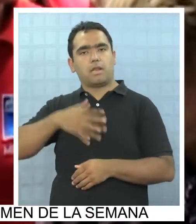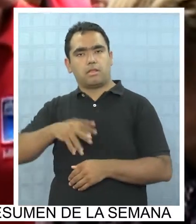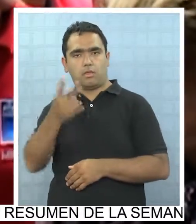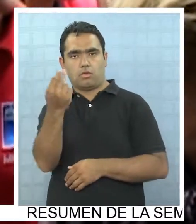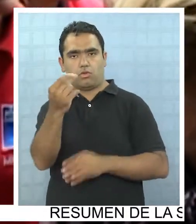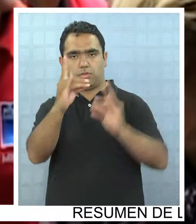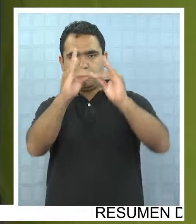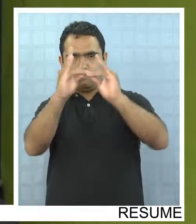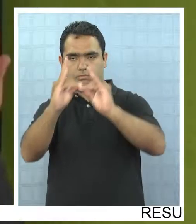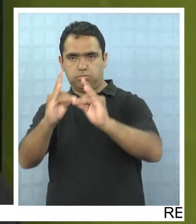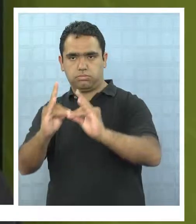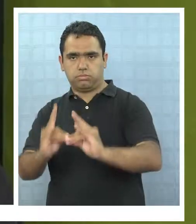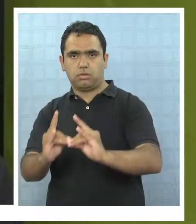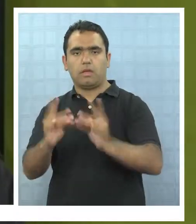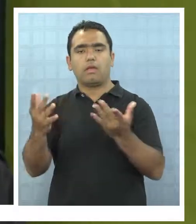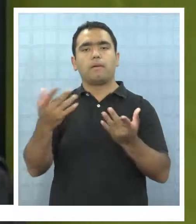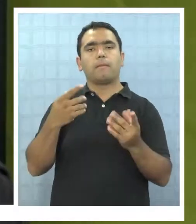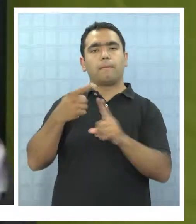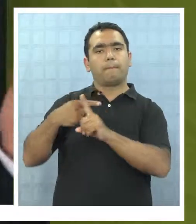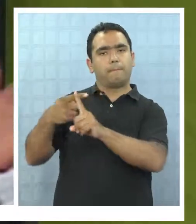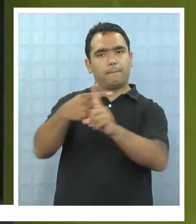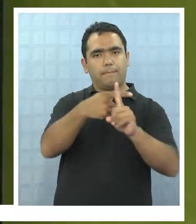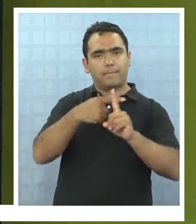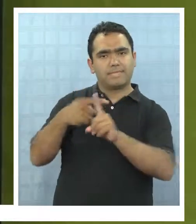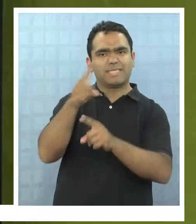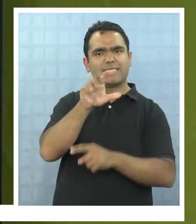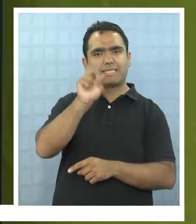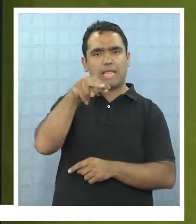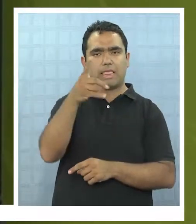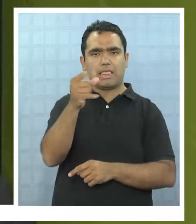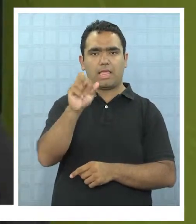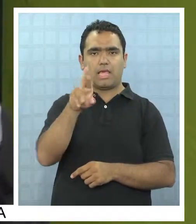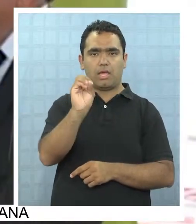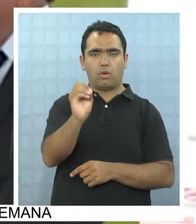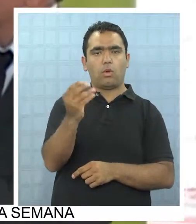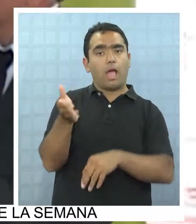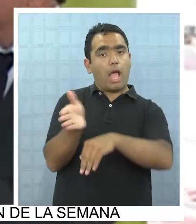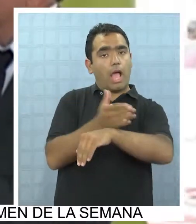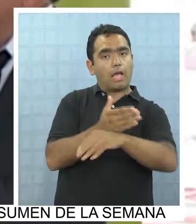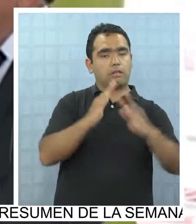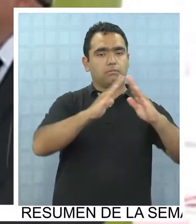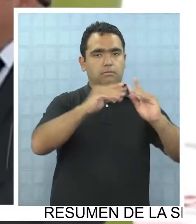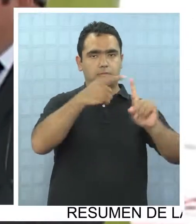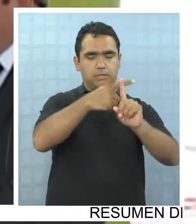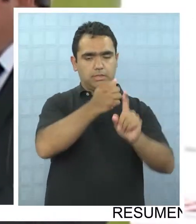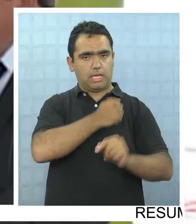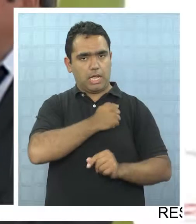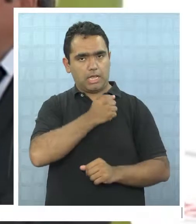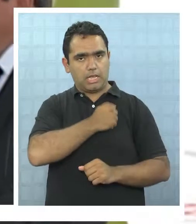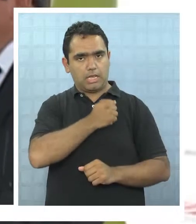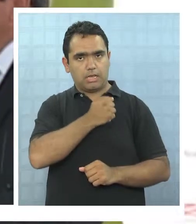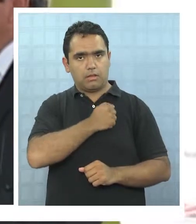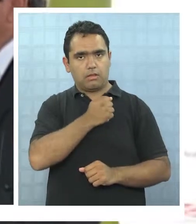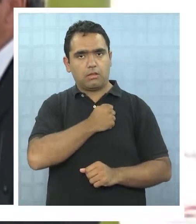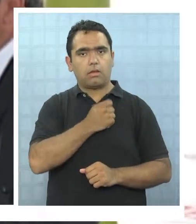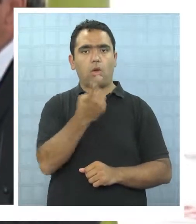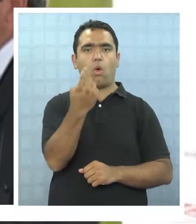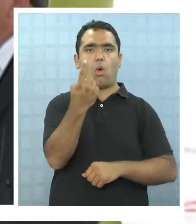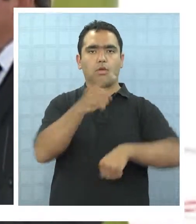martes 12 en el cementerio Parque del Sendero, luego de una misa que se oficiará en la Iglesia Catedral a las 11 horas.